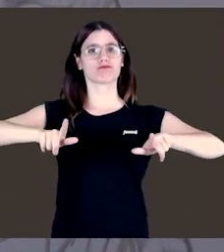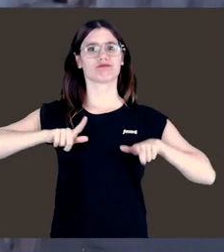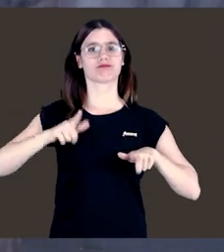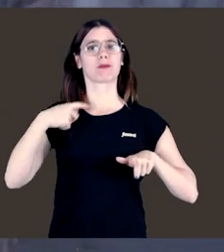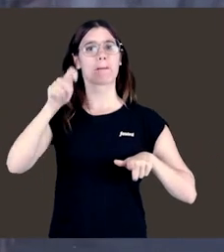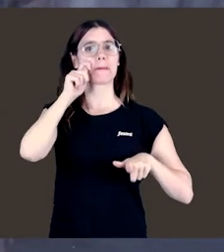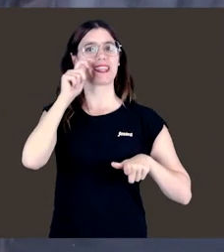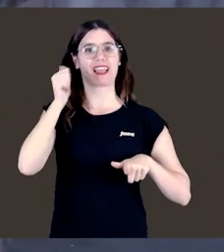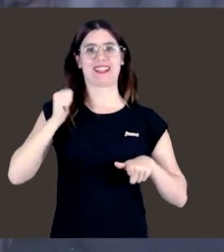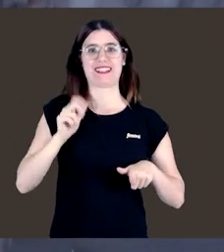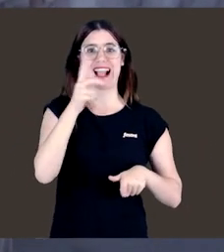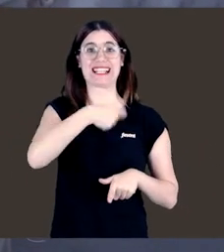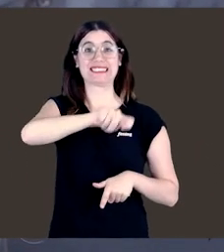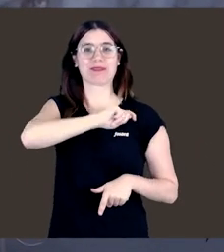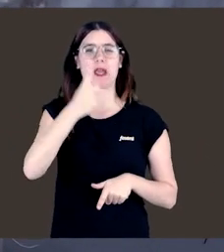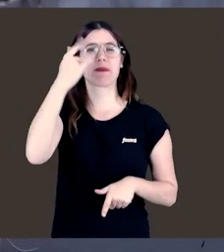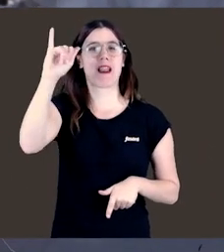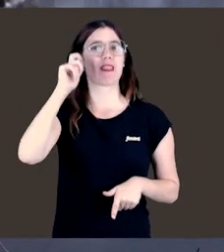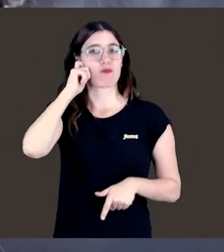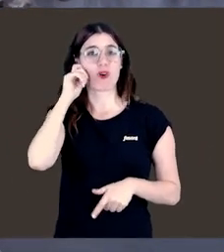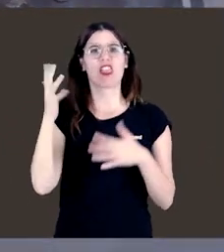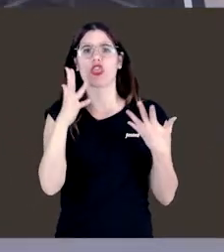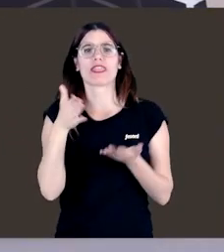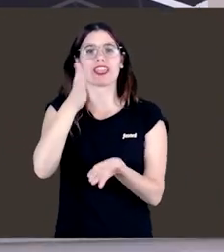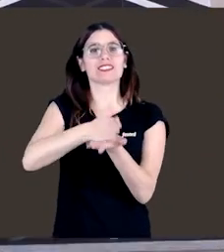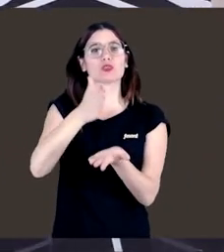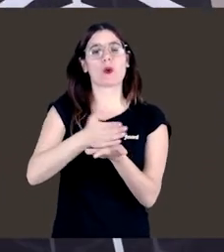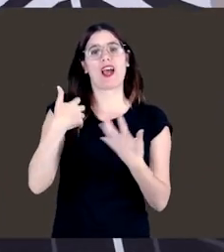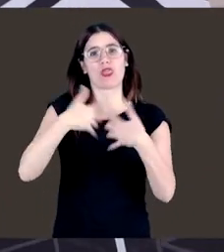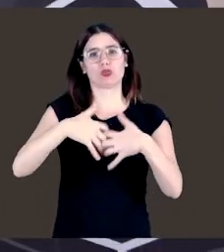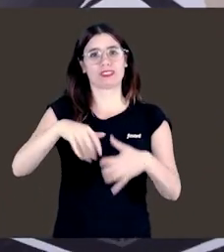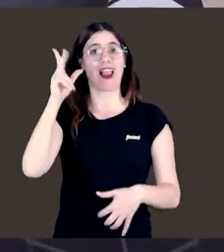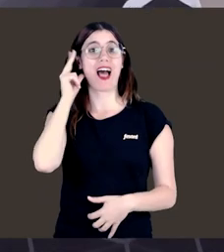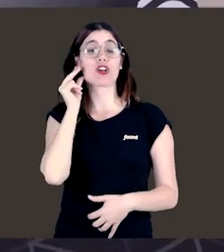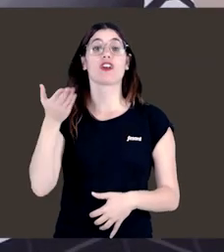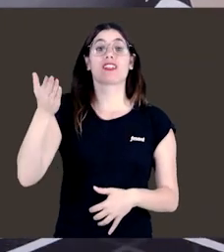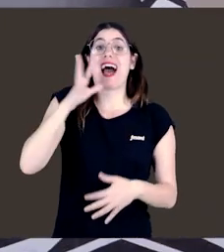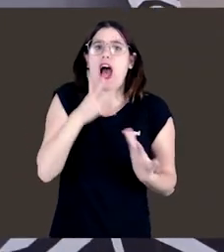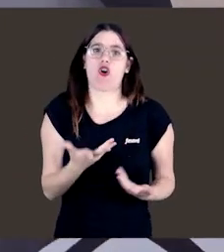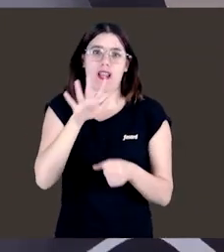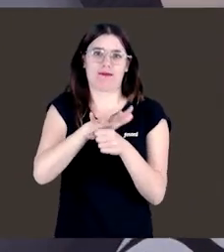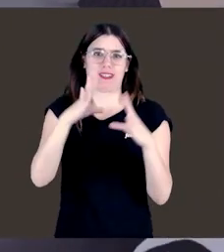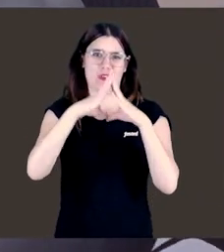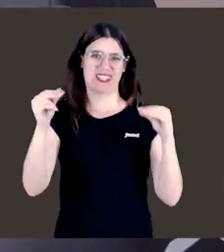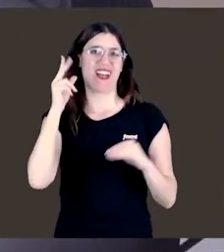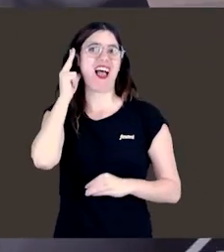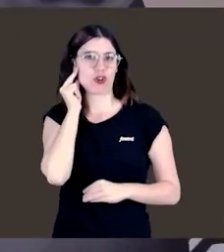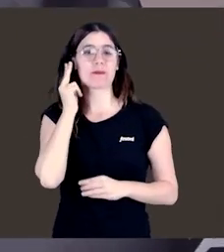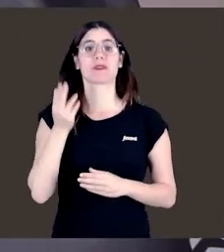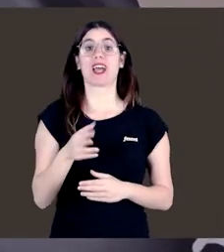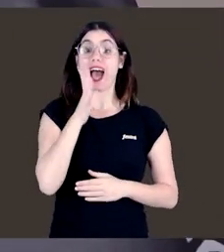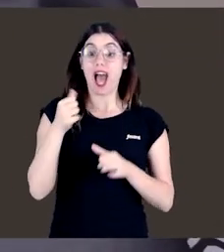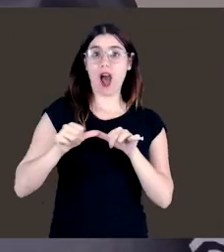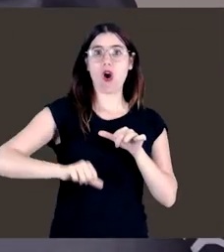mujer en recibir el título de perita química en España. Y lo hizo en la Escuela Industrial de Alcoy, antecesora del actual